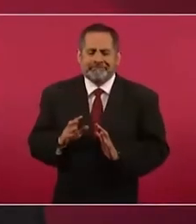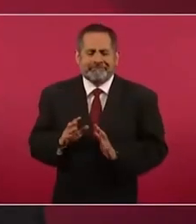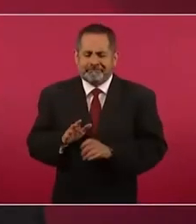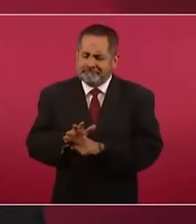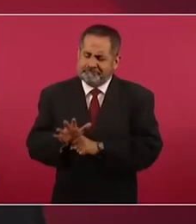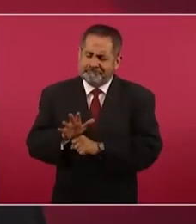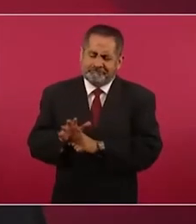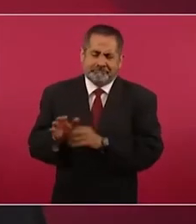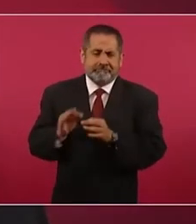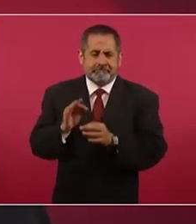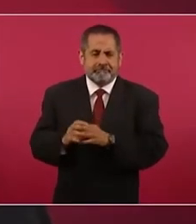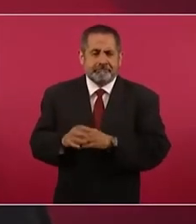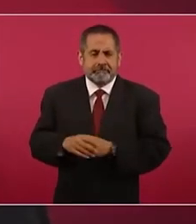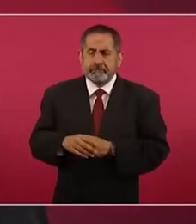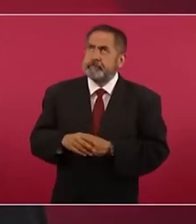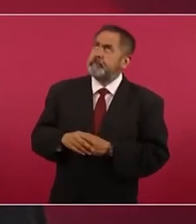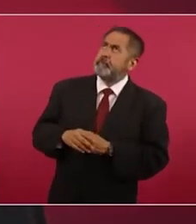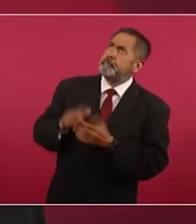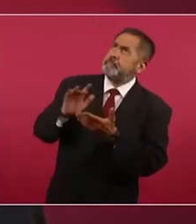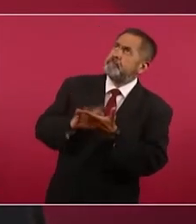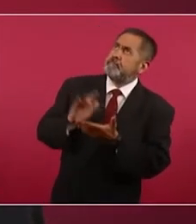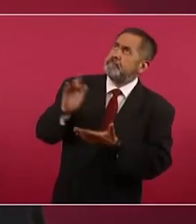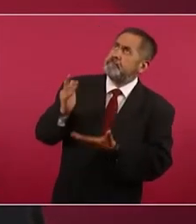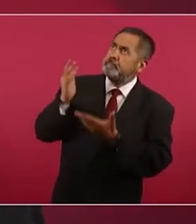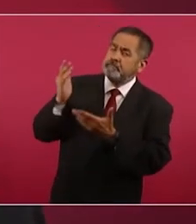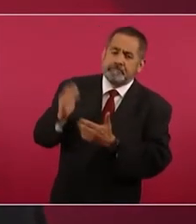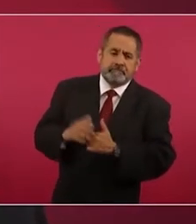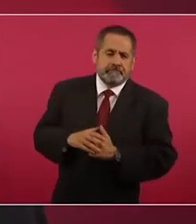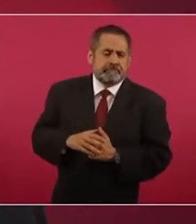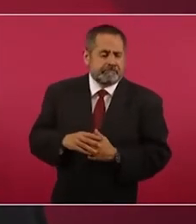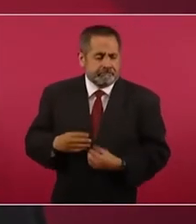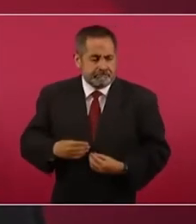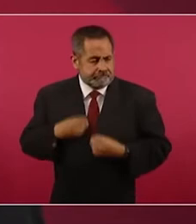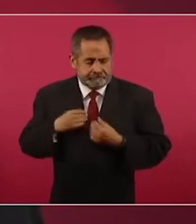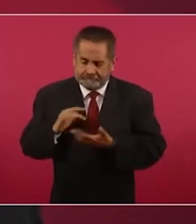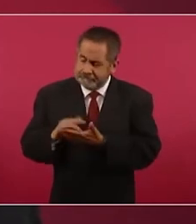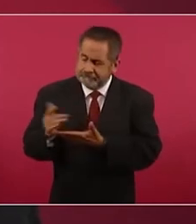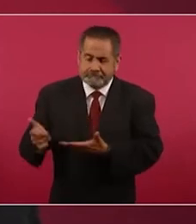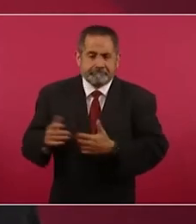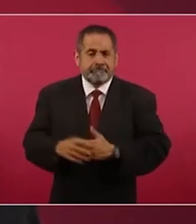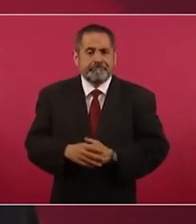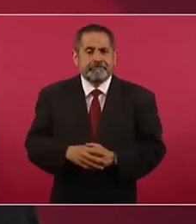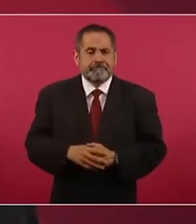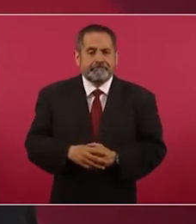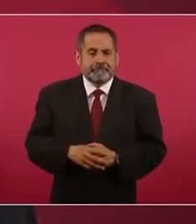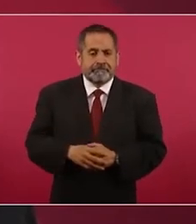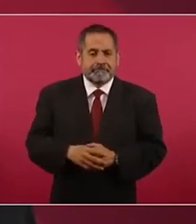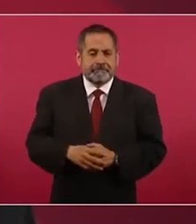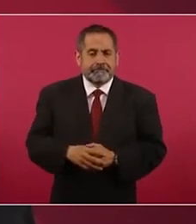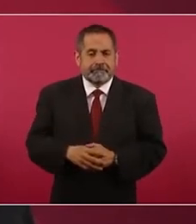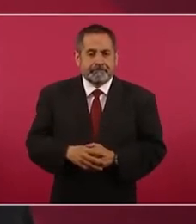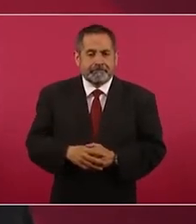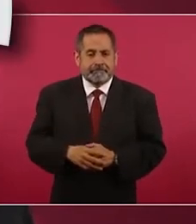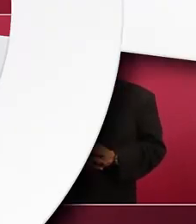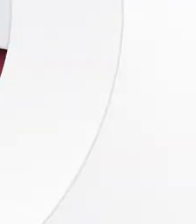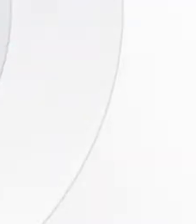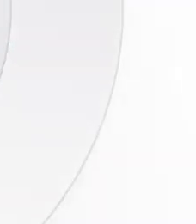se le puede dar gracias a la vida este